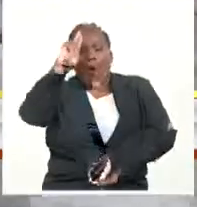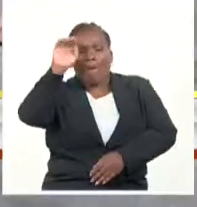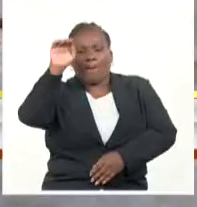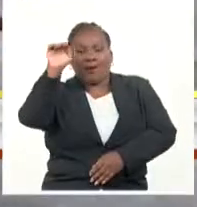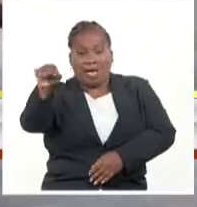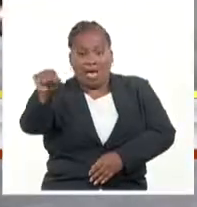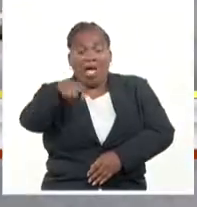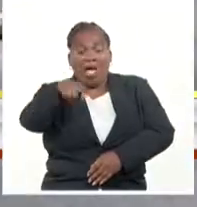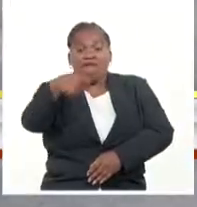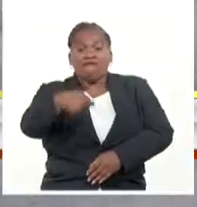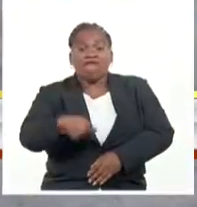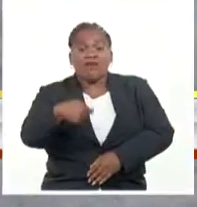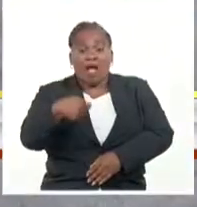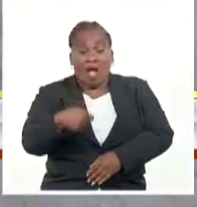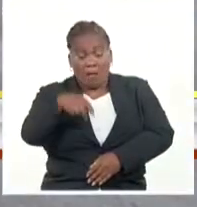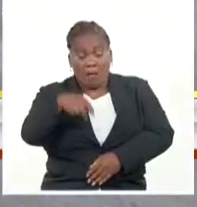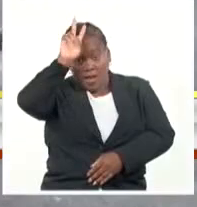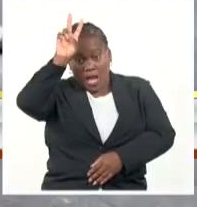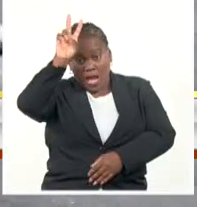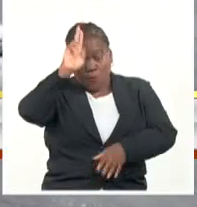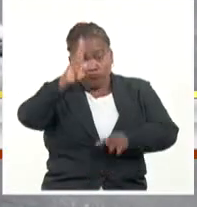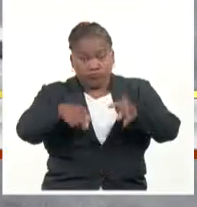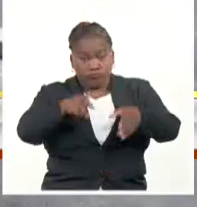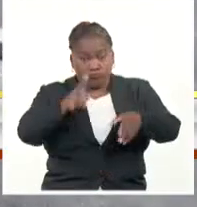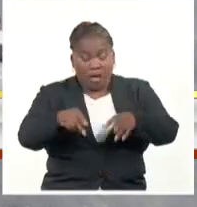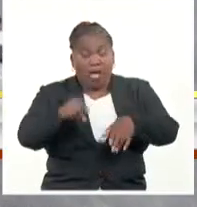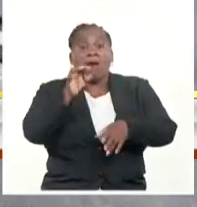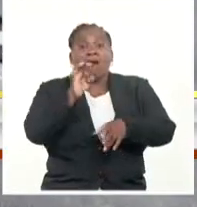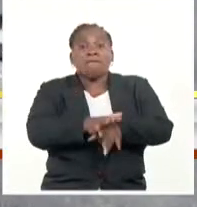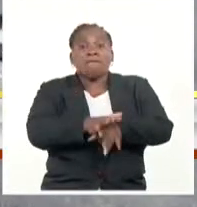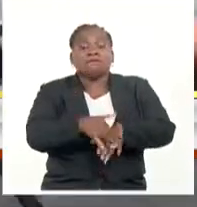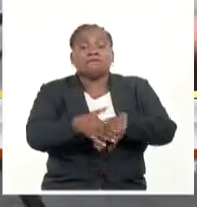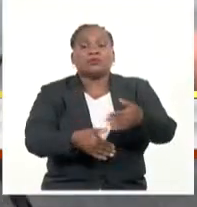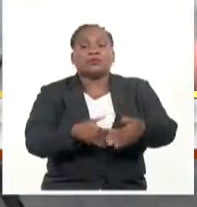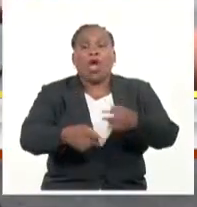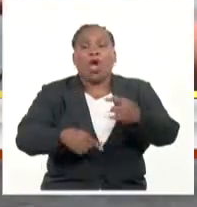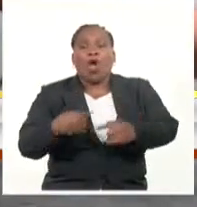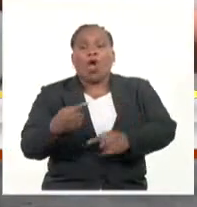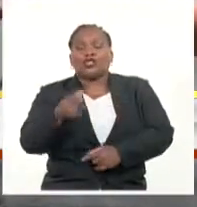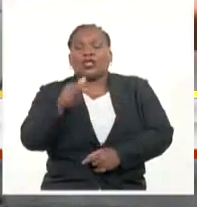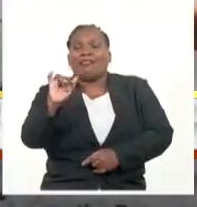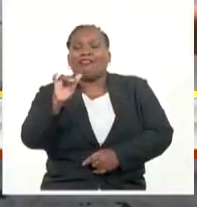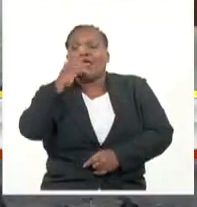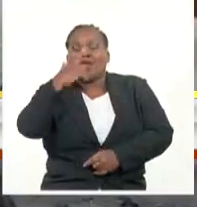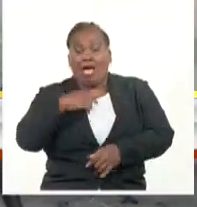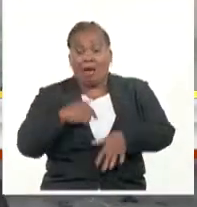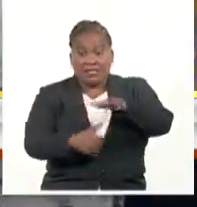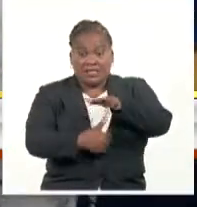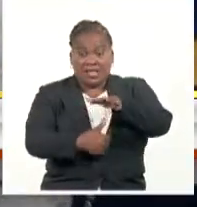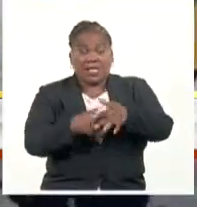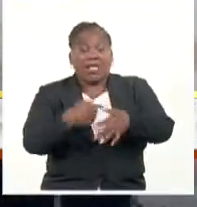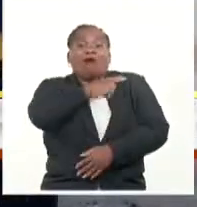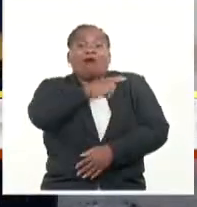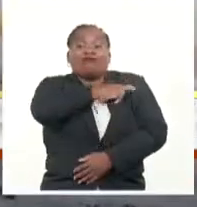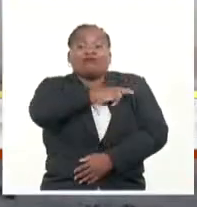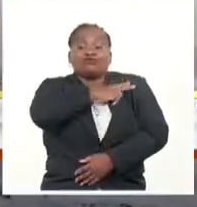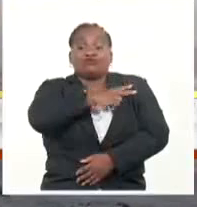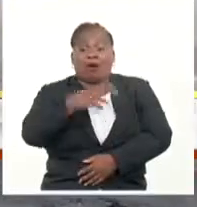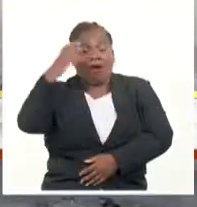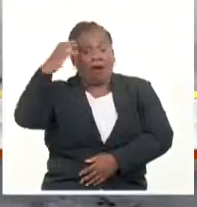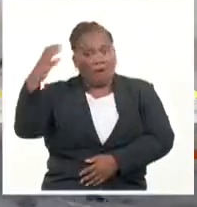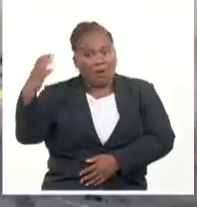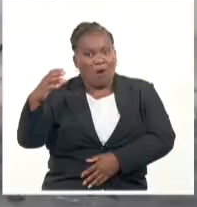de Perú, Patricia Benavides, ordenó iniciar el procedimiento preliminar contra Boluarte y varios funcionarios de su gobierno por los